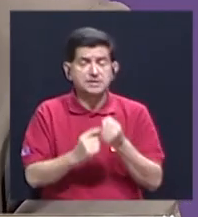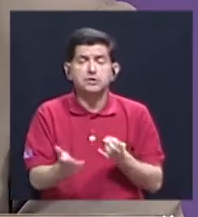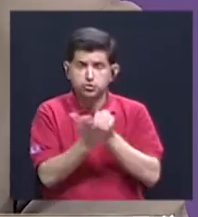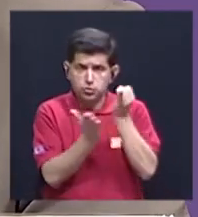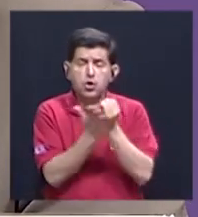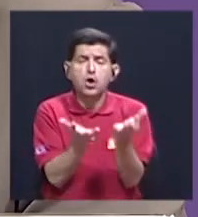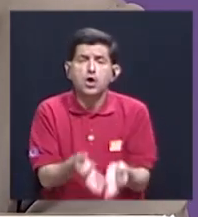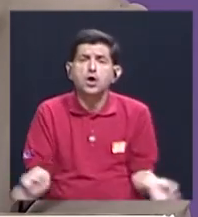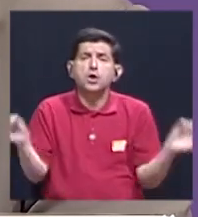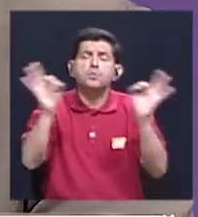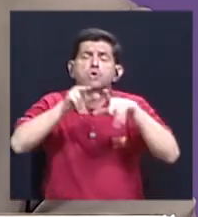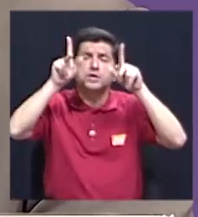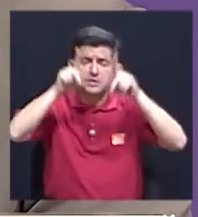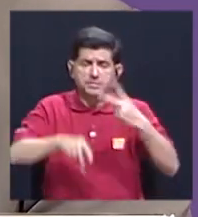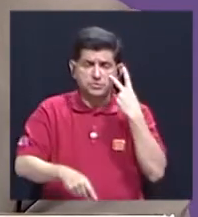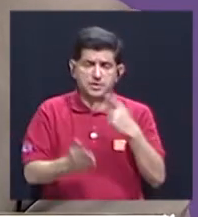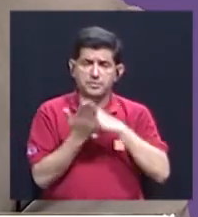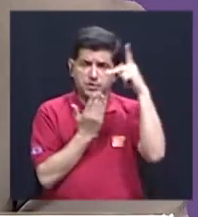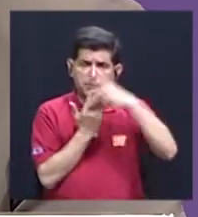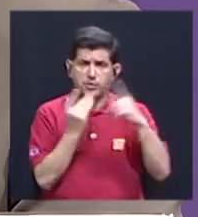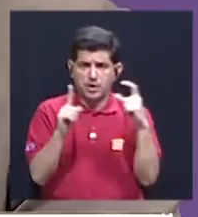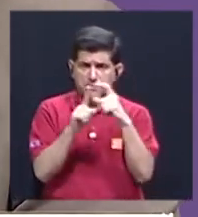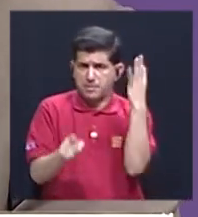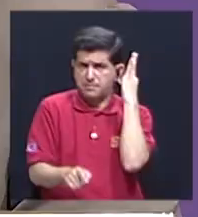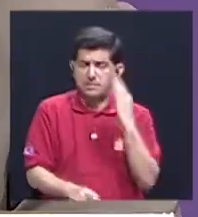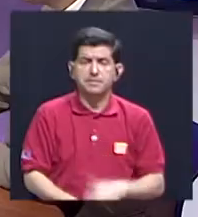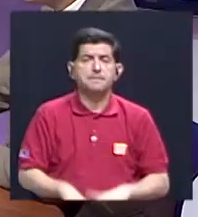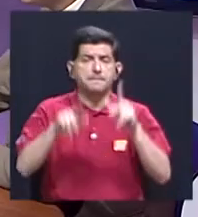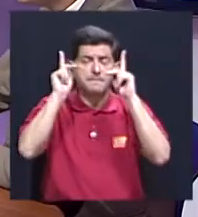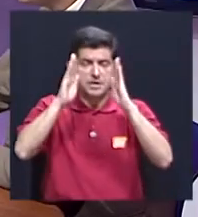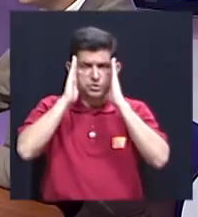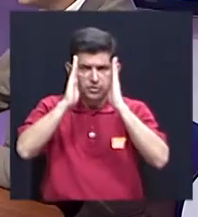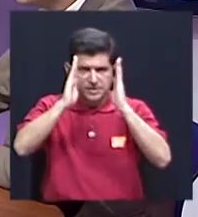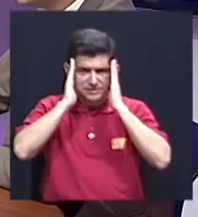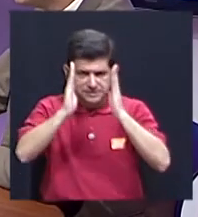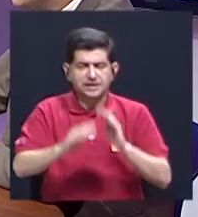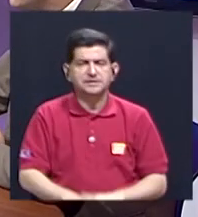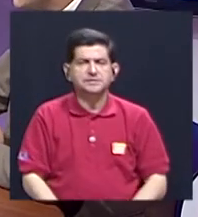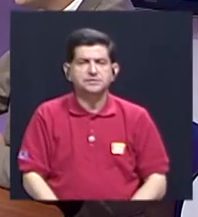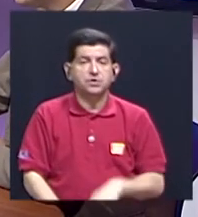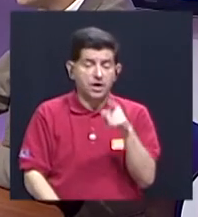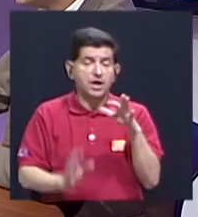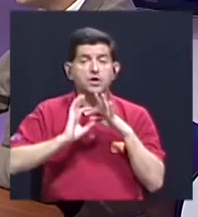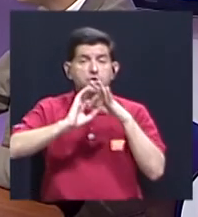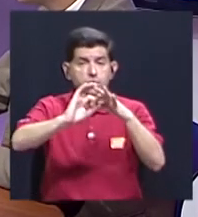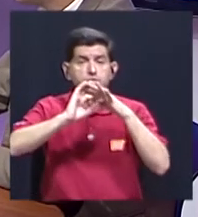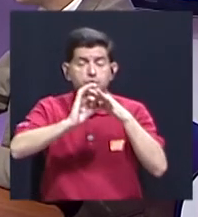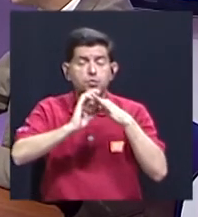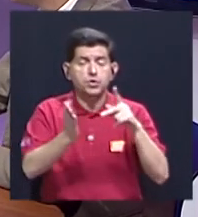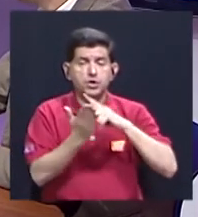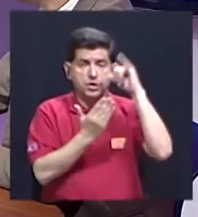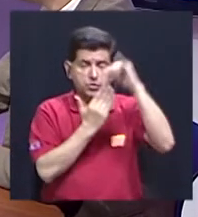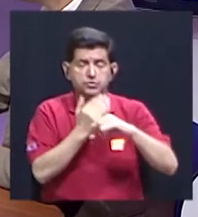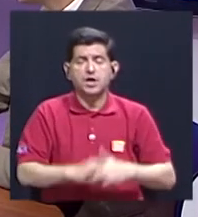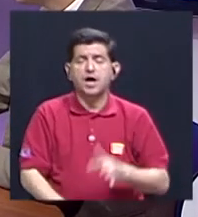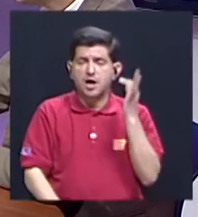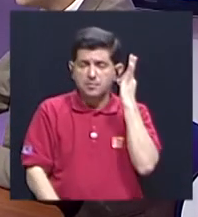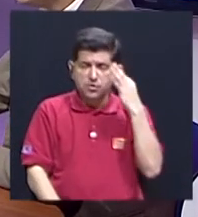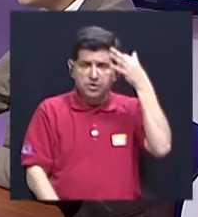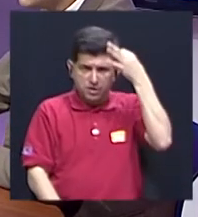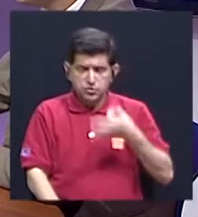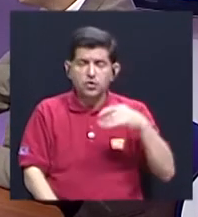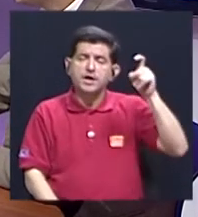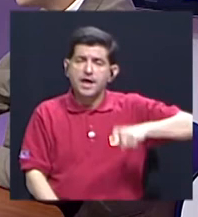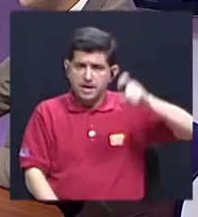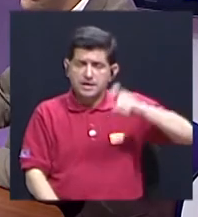importante para las personas que ven palabra de mujer, que de hecho las personas que nos siguen obviamente están ligadas a ese proyecto feminista que nosotros creemos